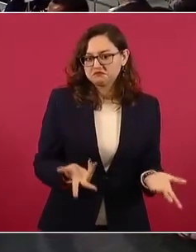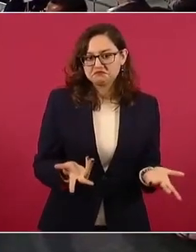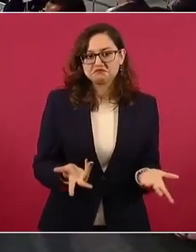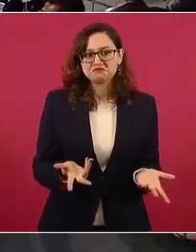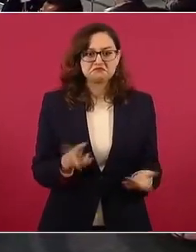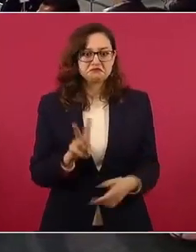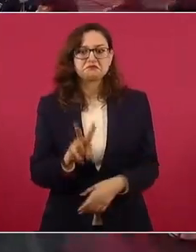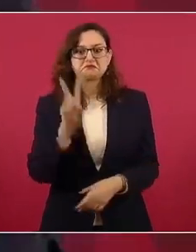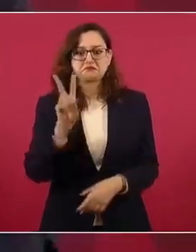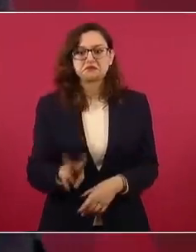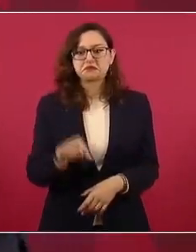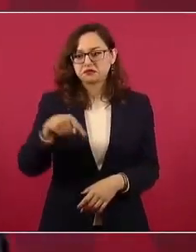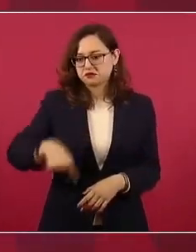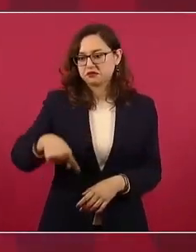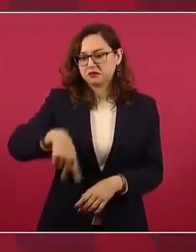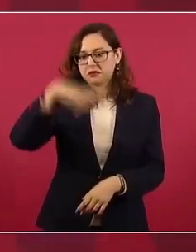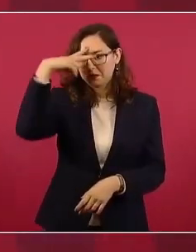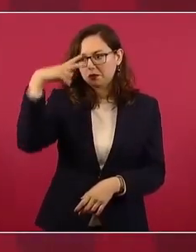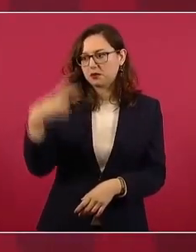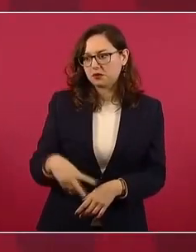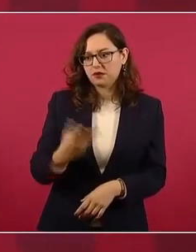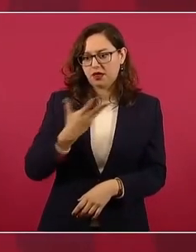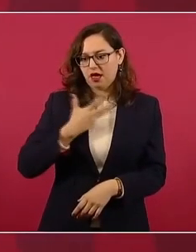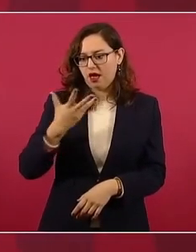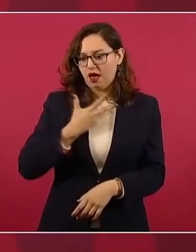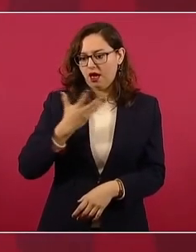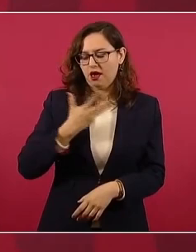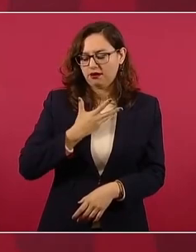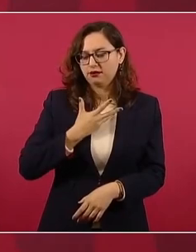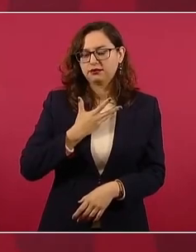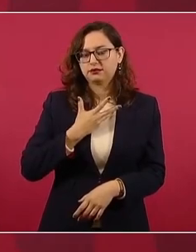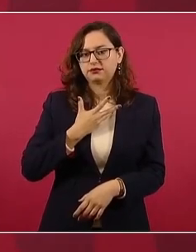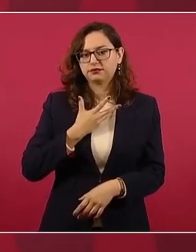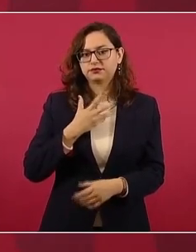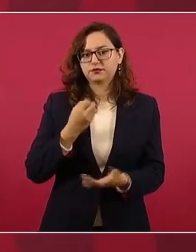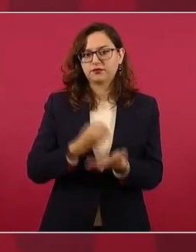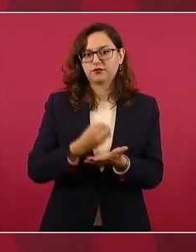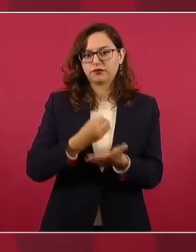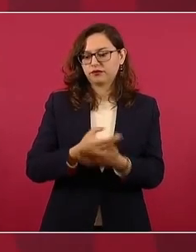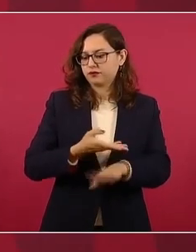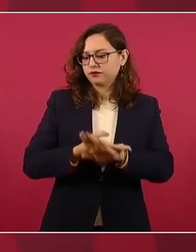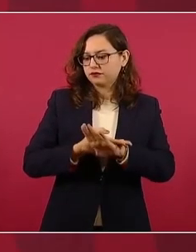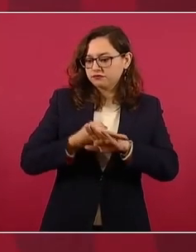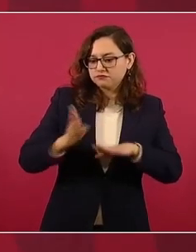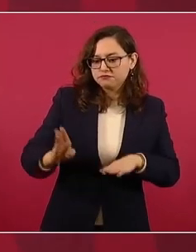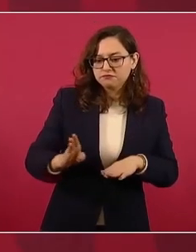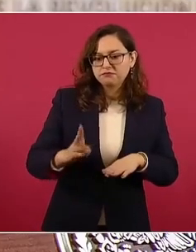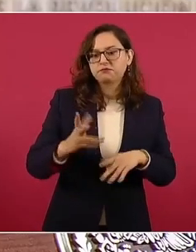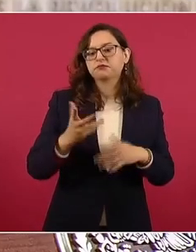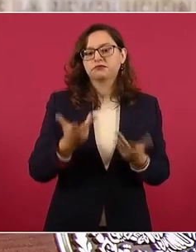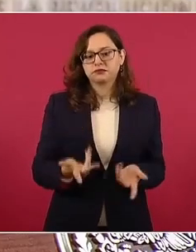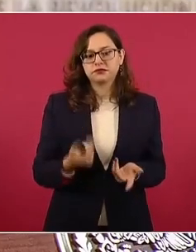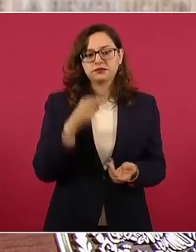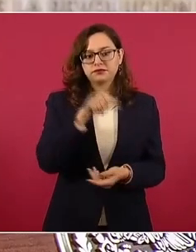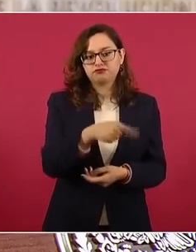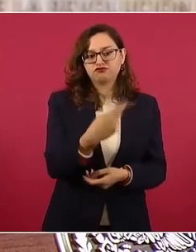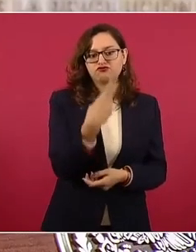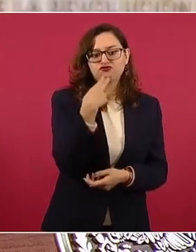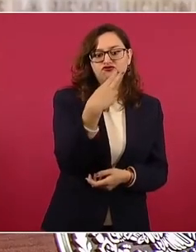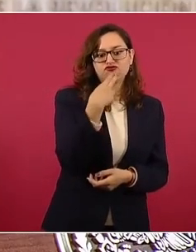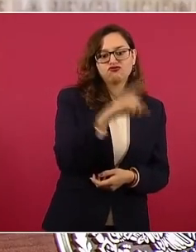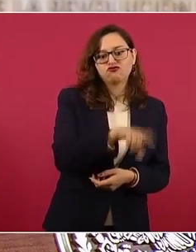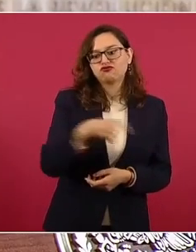insumo estratégico para sustituir combustibles fósiles,